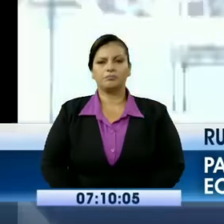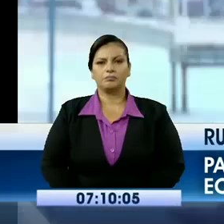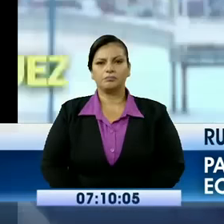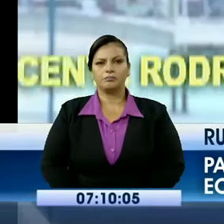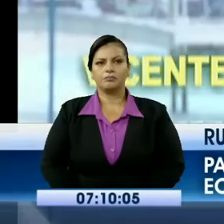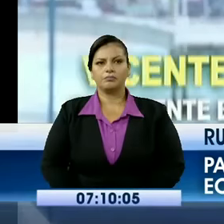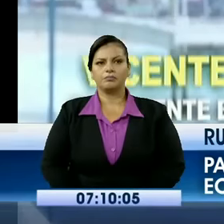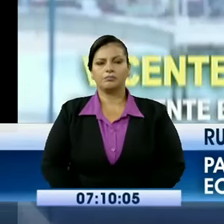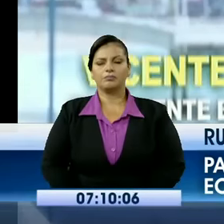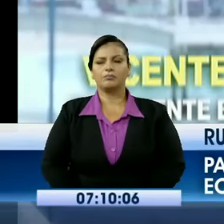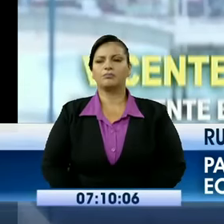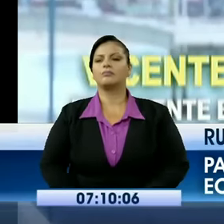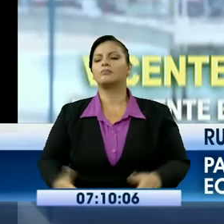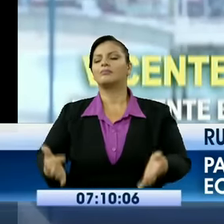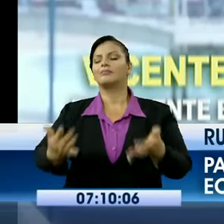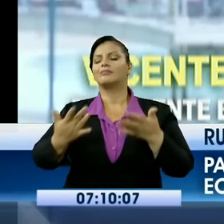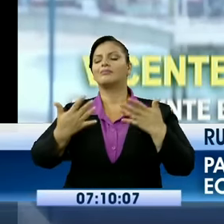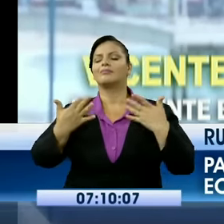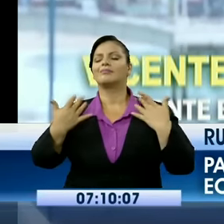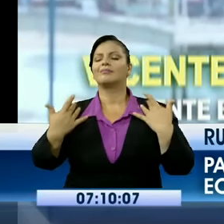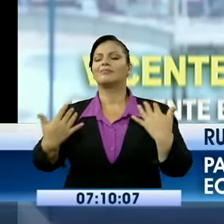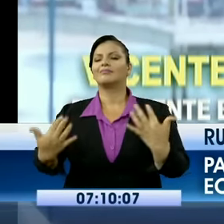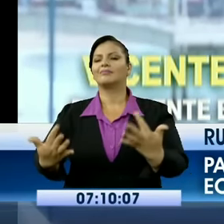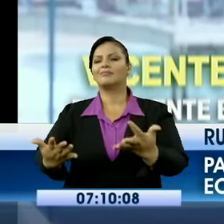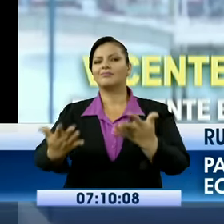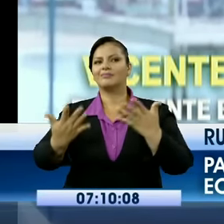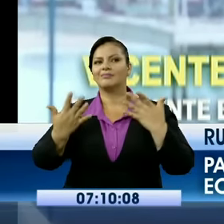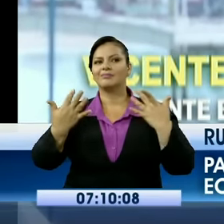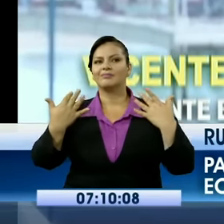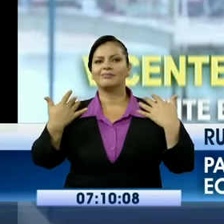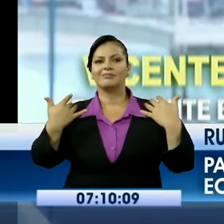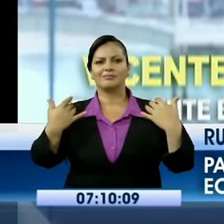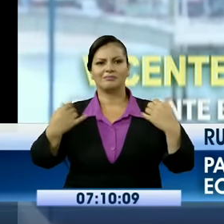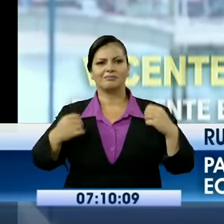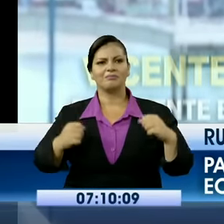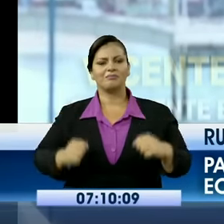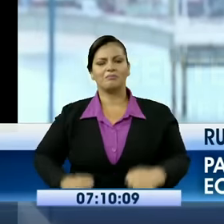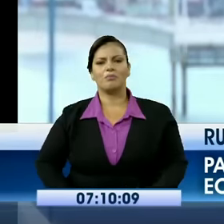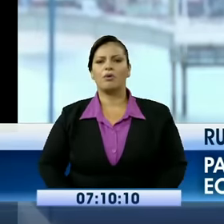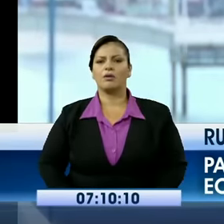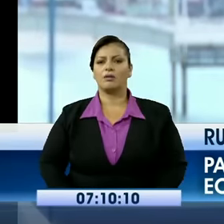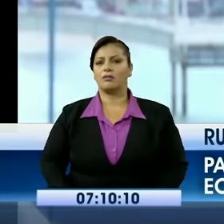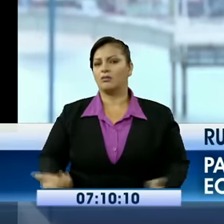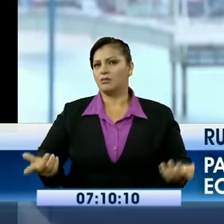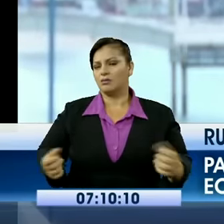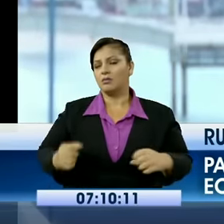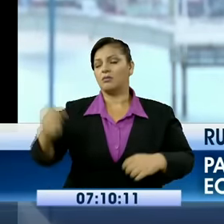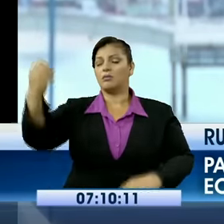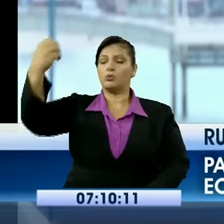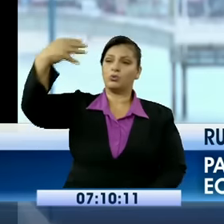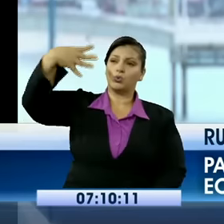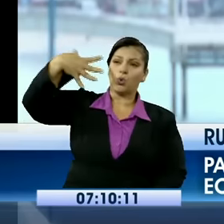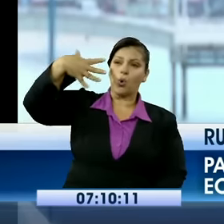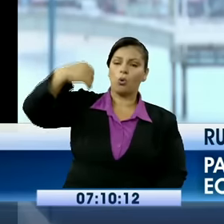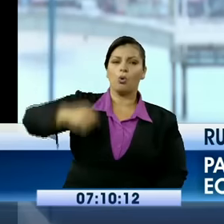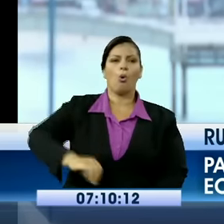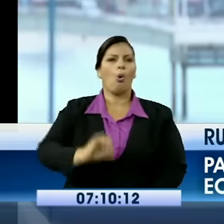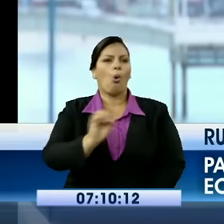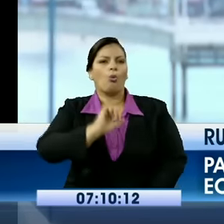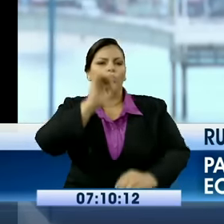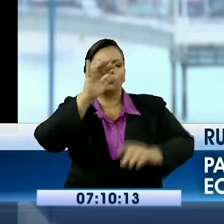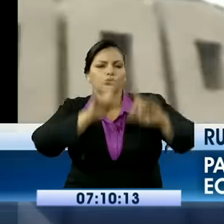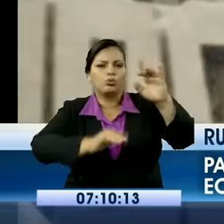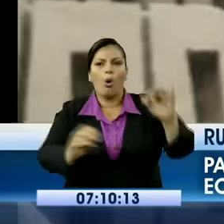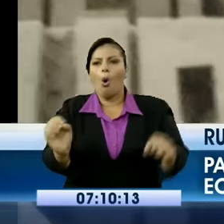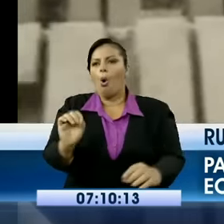El clima es muy acogedor. En un día ustedes pueden ver tres estaciones, ve el sol, ve la garúa, ve el